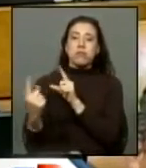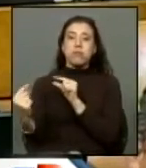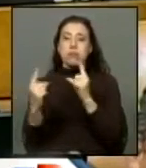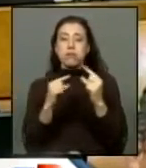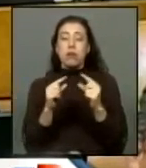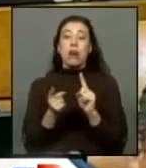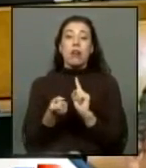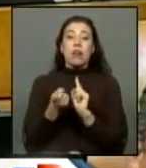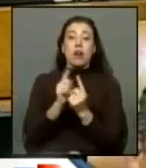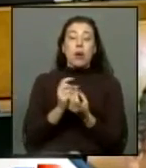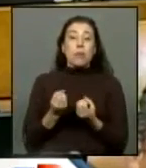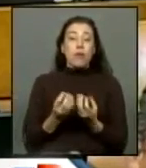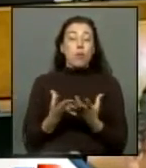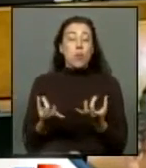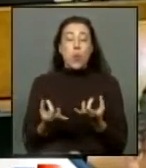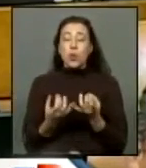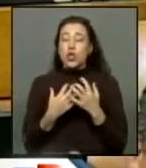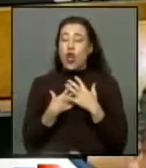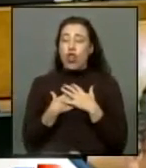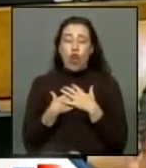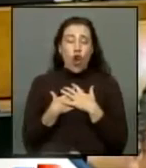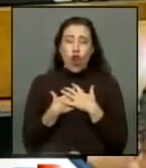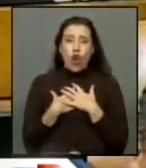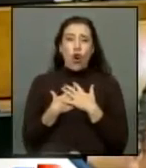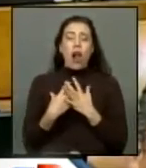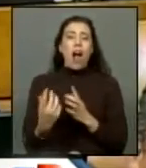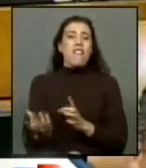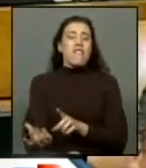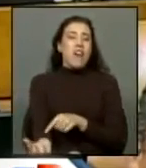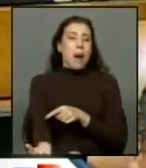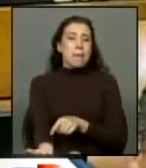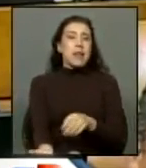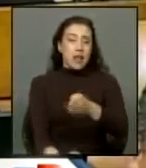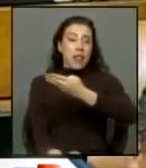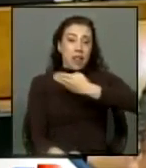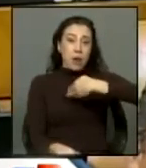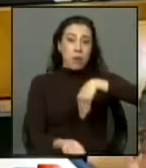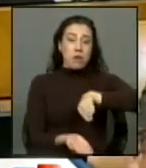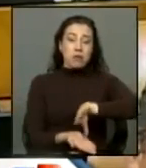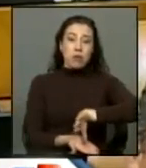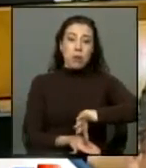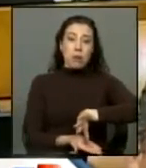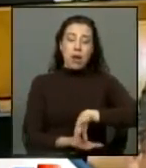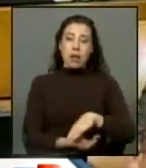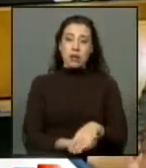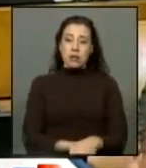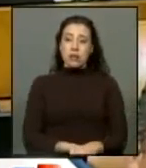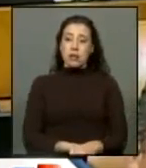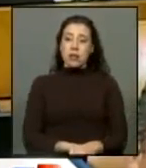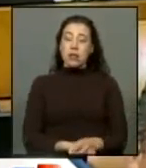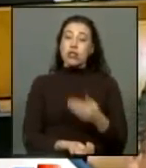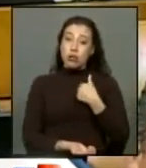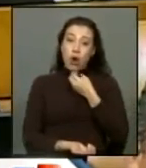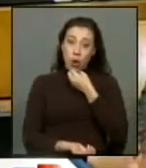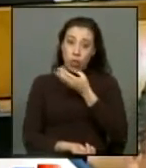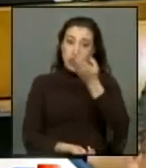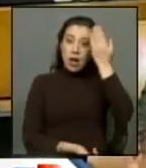tanto dolor a muchas familias en nuestro país lo he dicho con una anterioridad